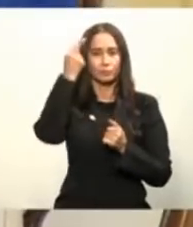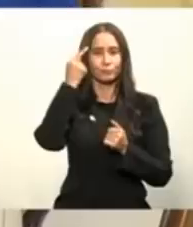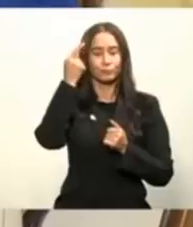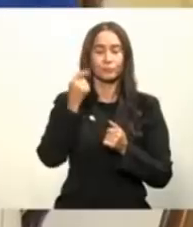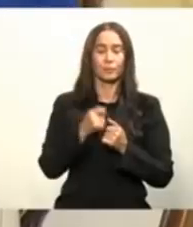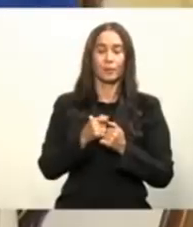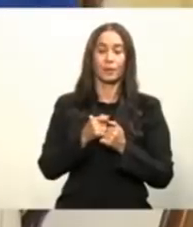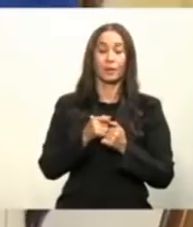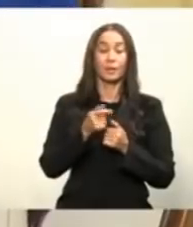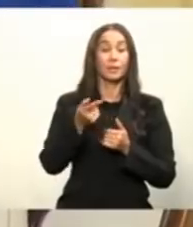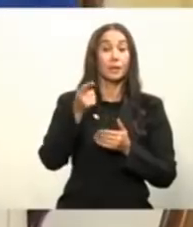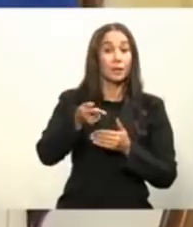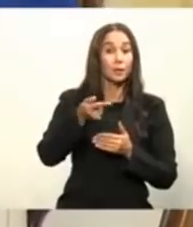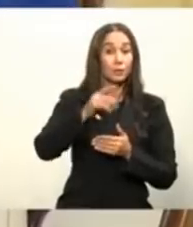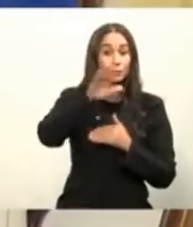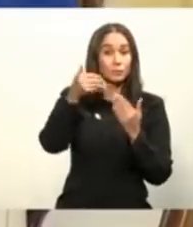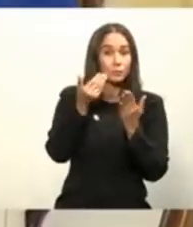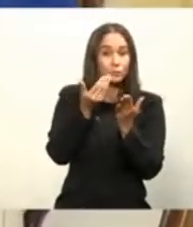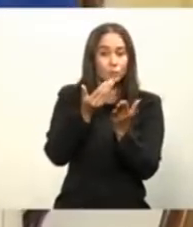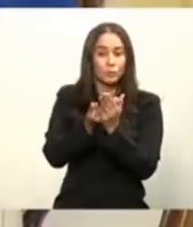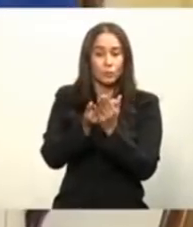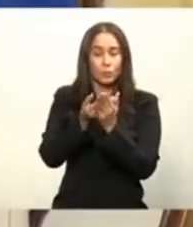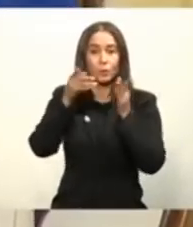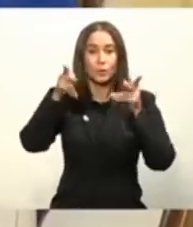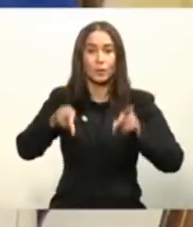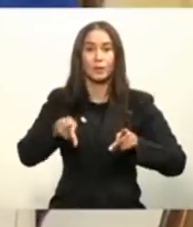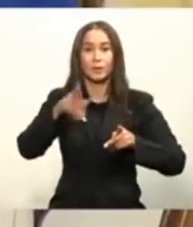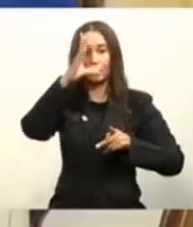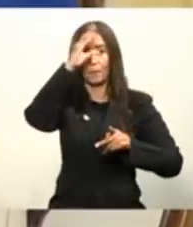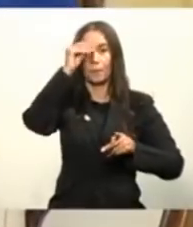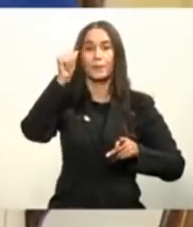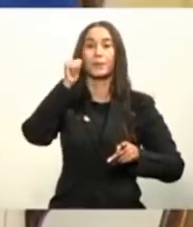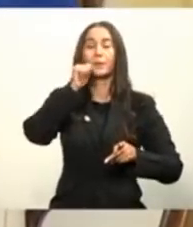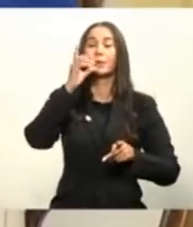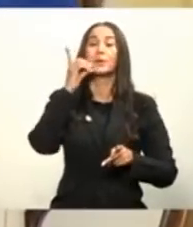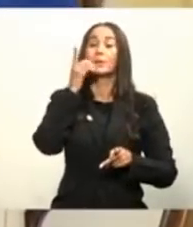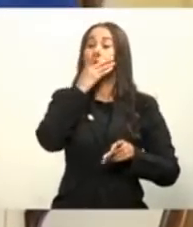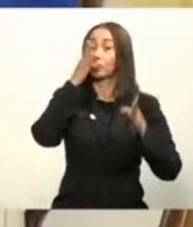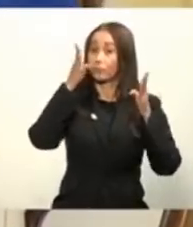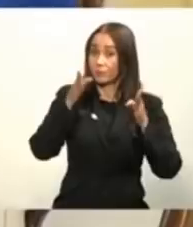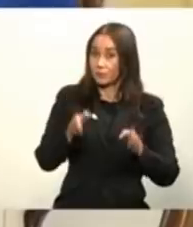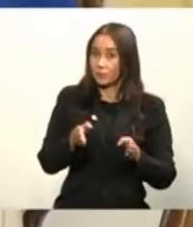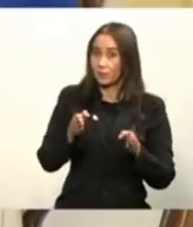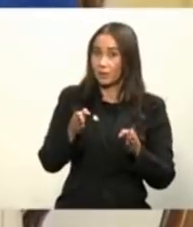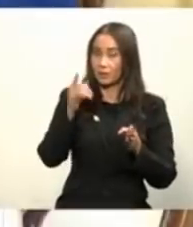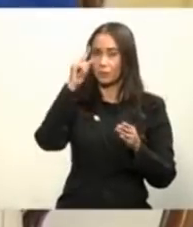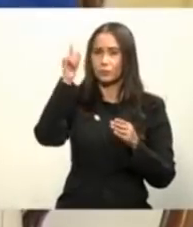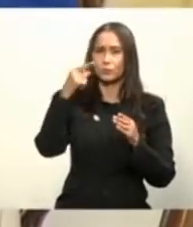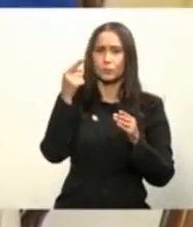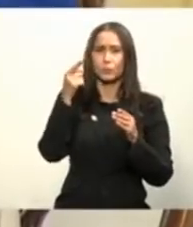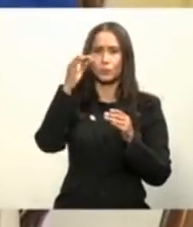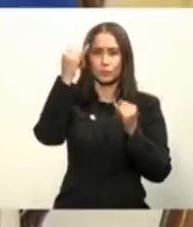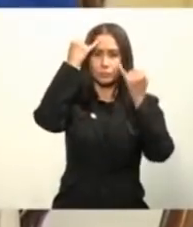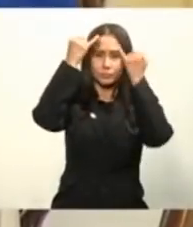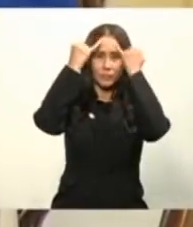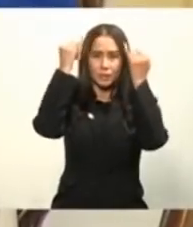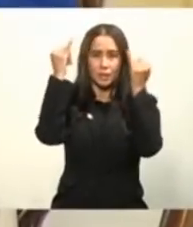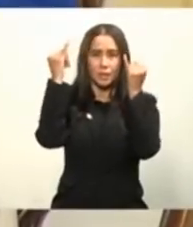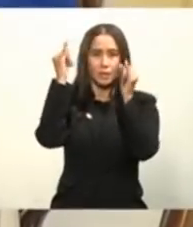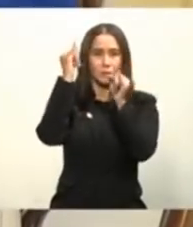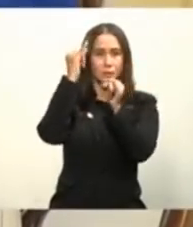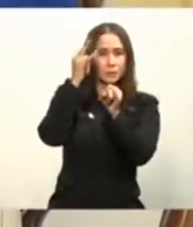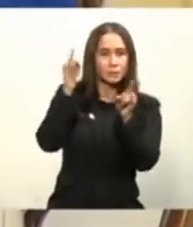absolutamente todas las dominicanas y dominicanos en común en este momento